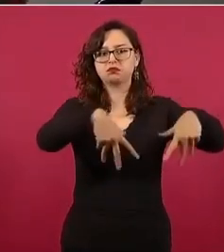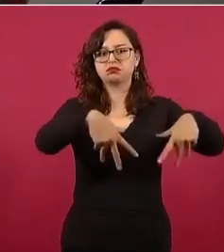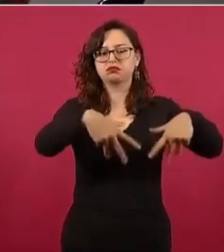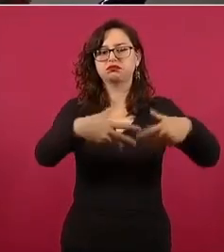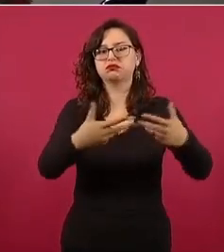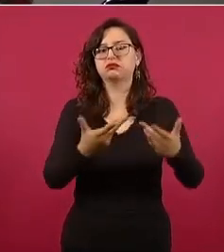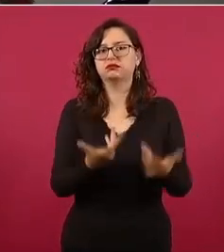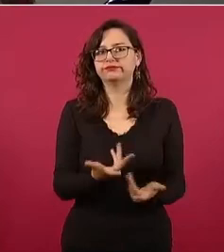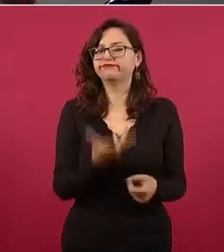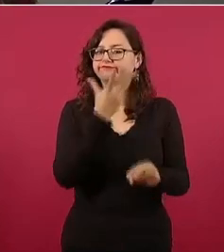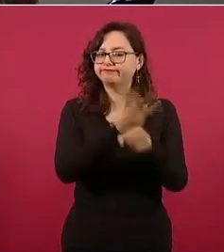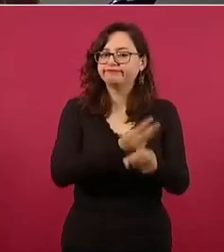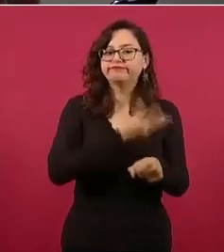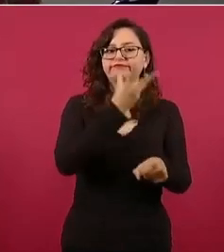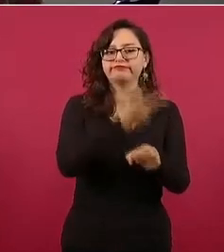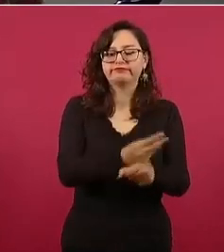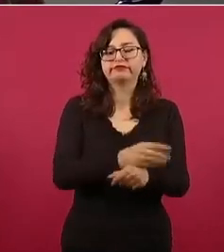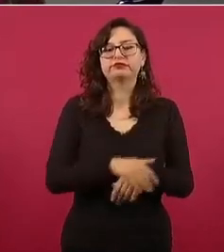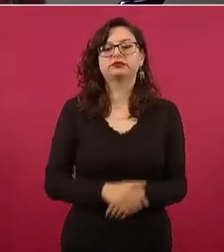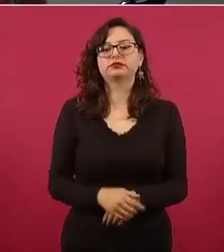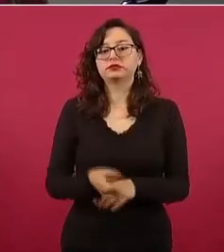Abasto de medicamentos,